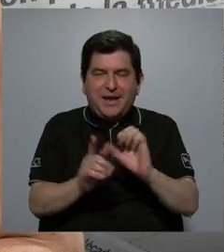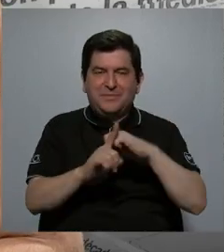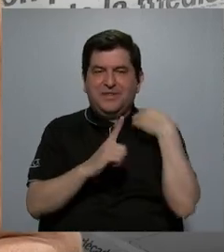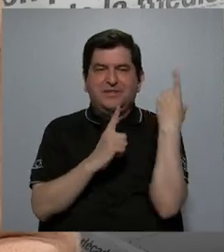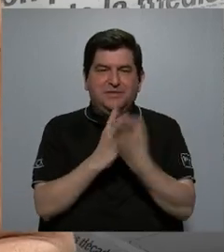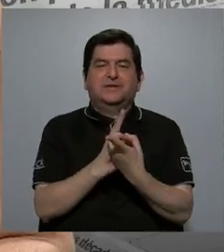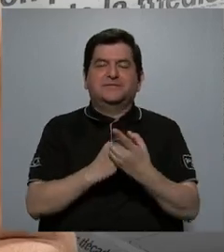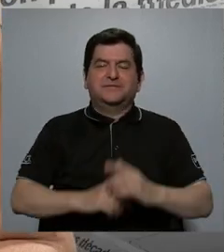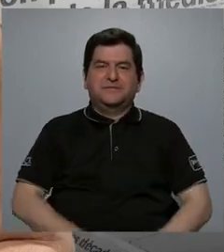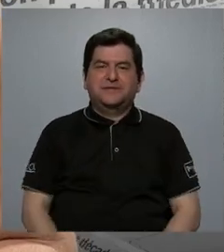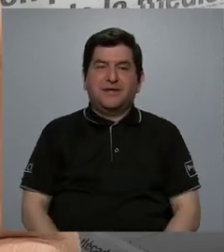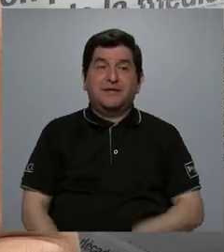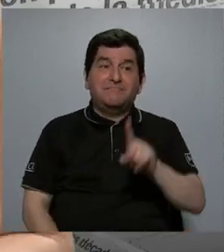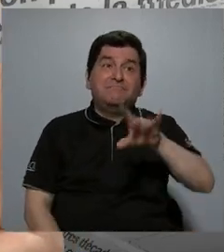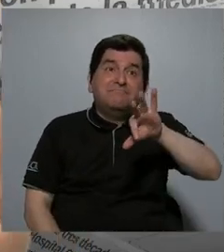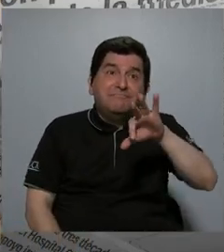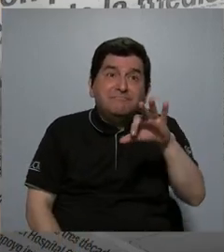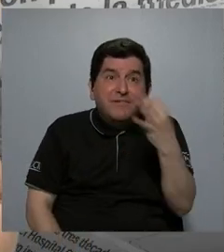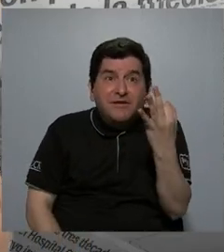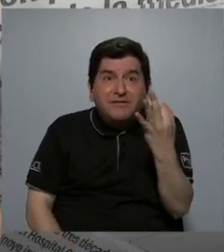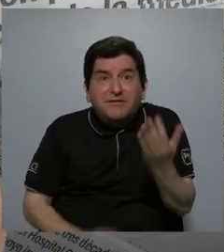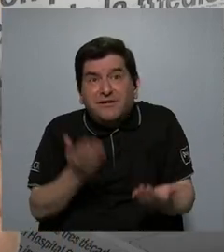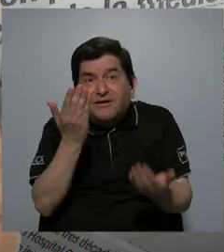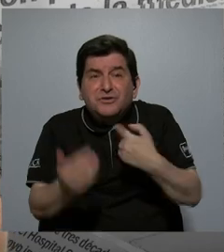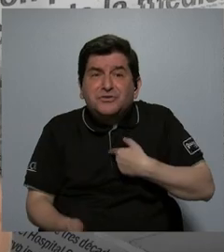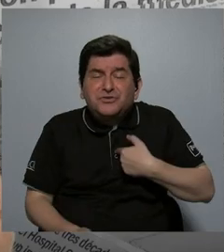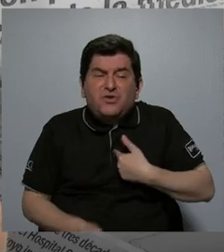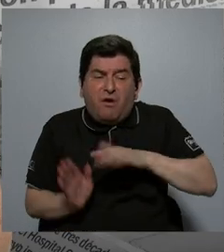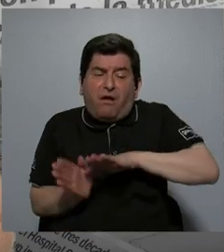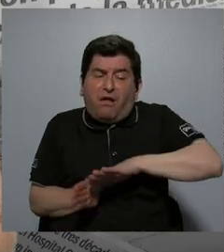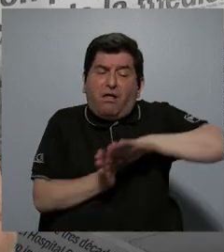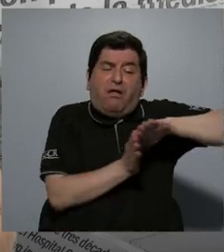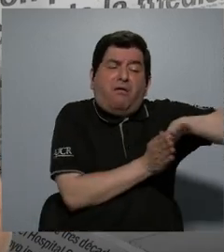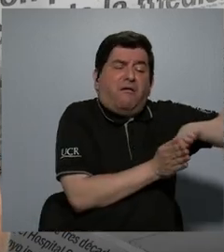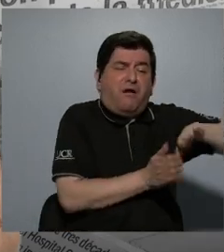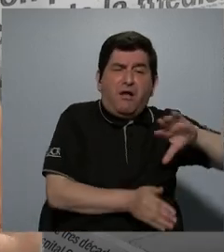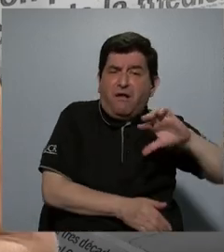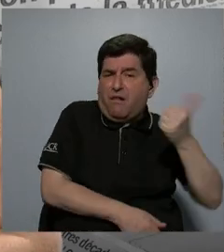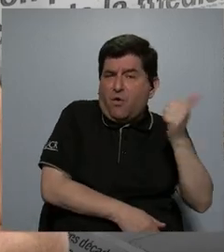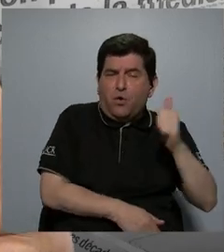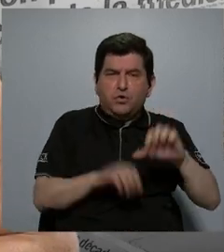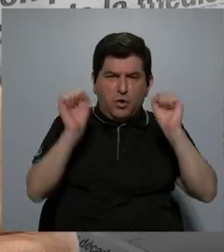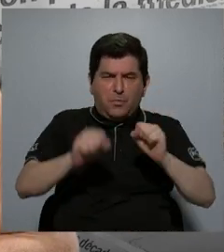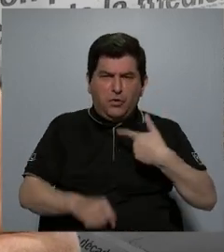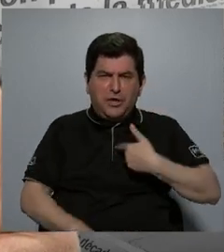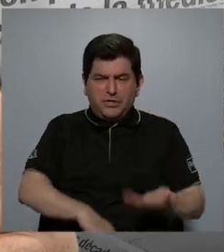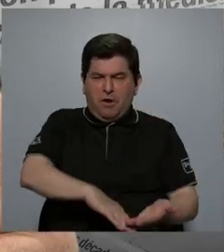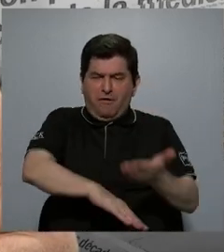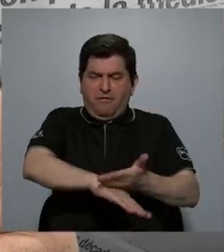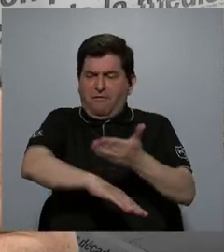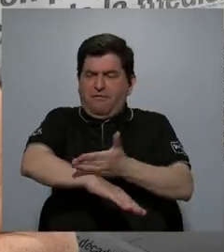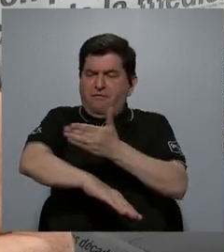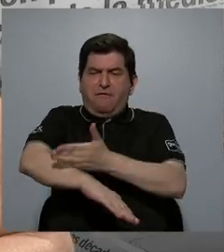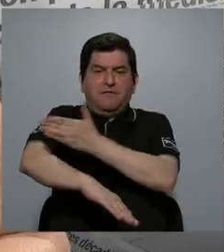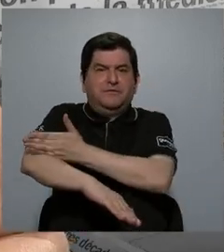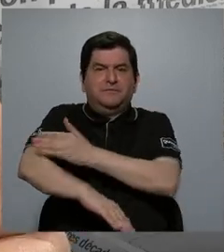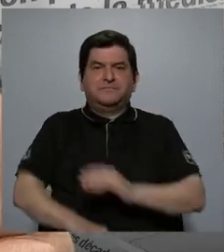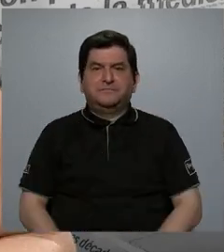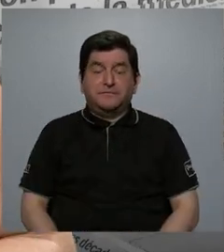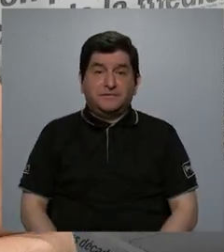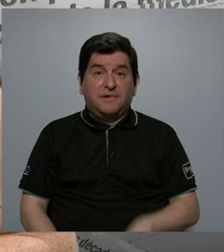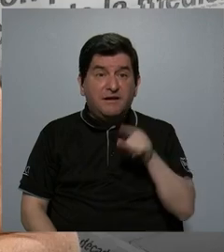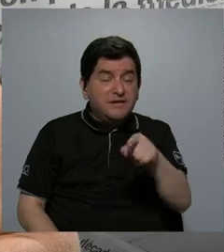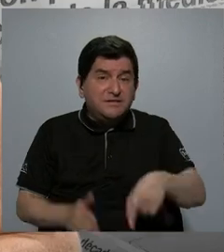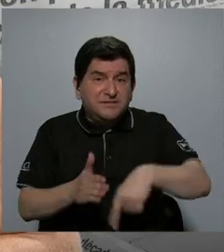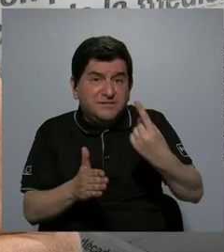sociedades, de alguna manera, como decía antes, tengo que dejar de lado a los demás para poder ir ascendiendo. Y esto, muchas